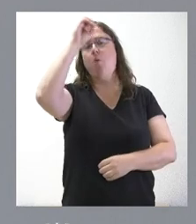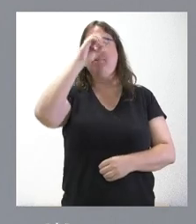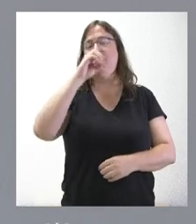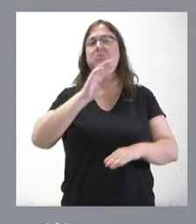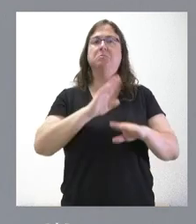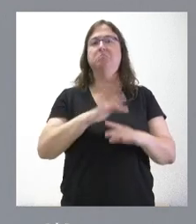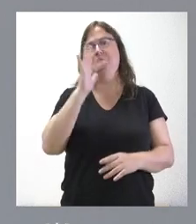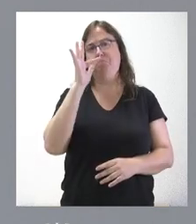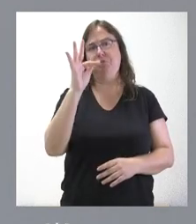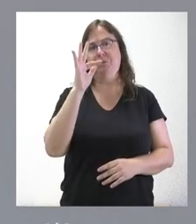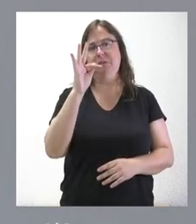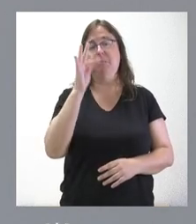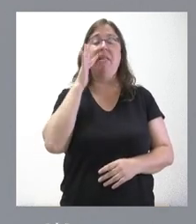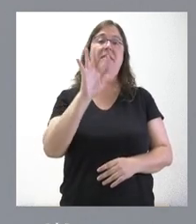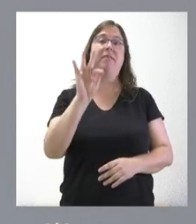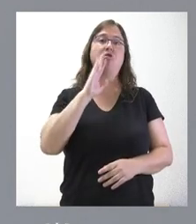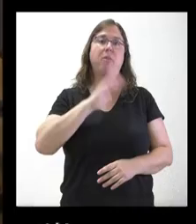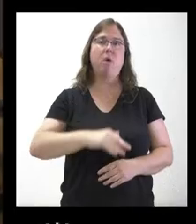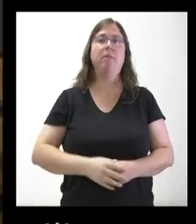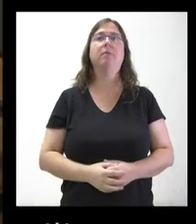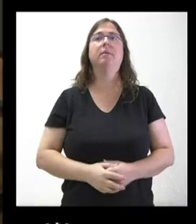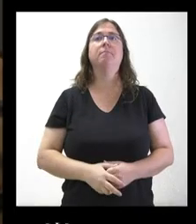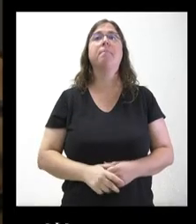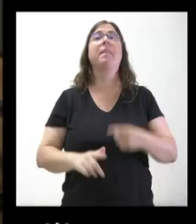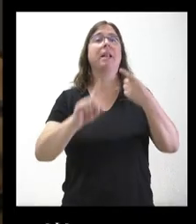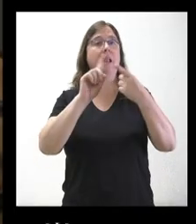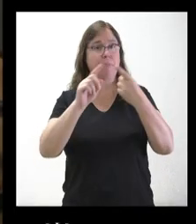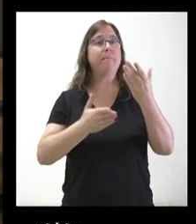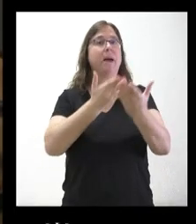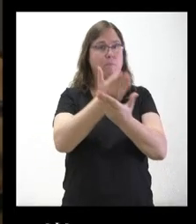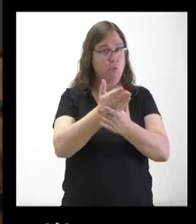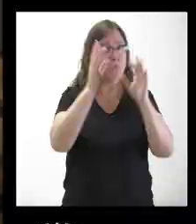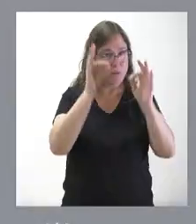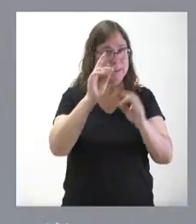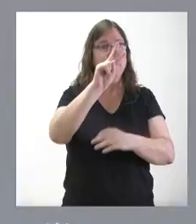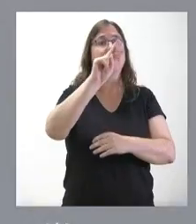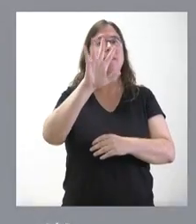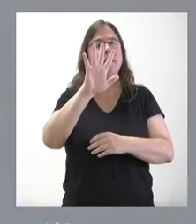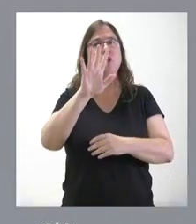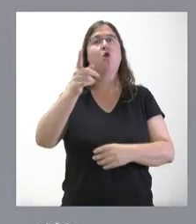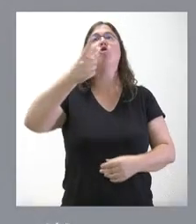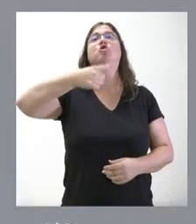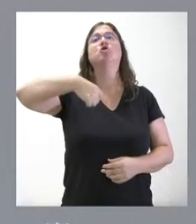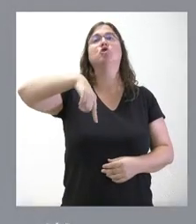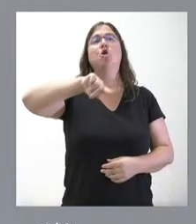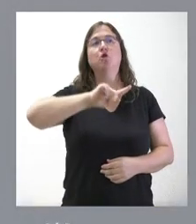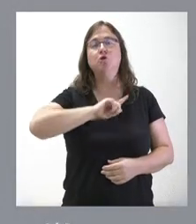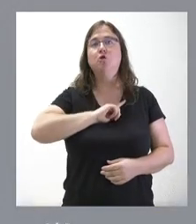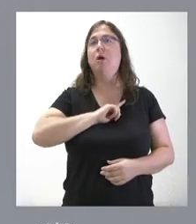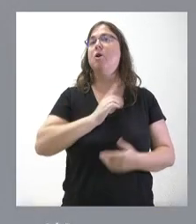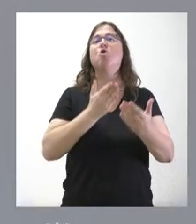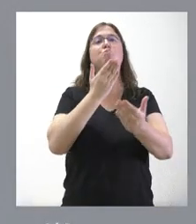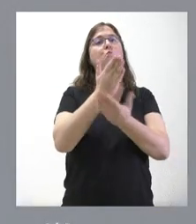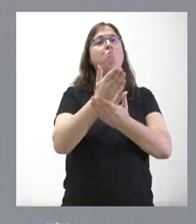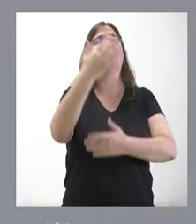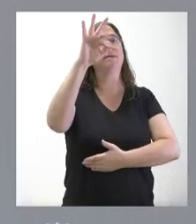pues siempre positivo y tomaremos la decisión más adecuada. La primera propuesta de la Junta ha sido el 25. Nosotros vamos a que va a haber una única propuesta, que es